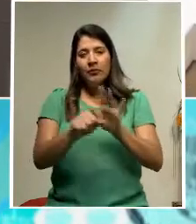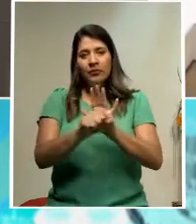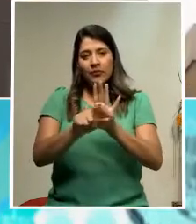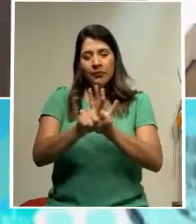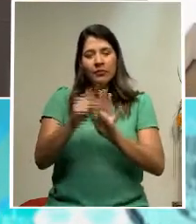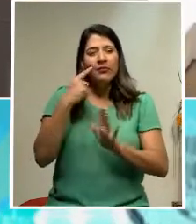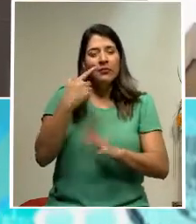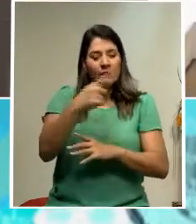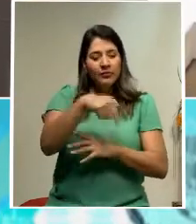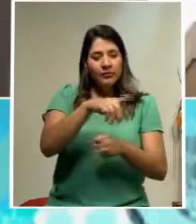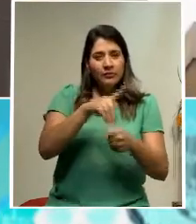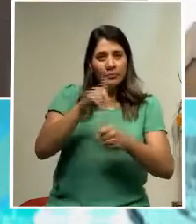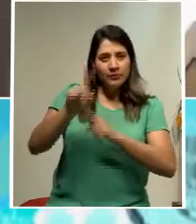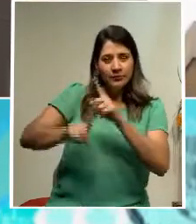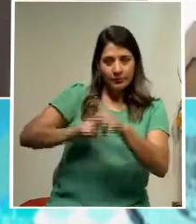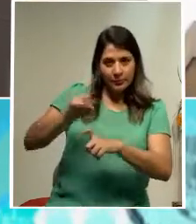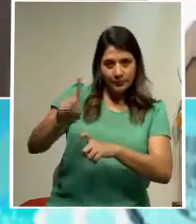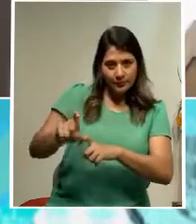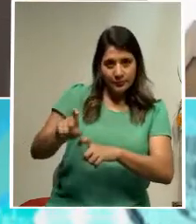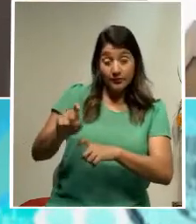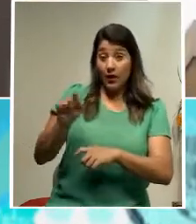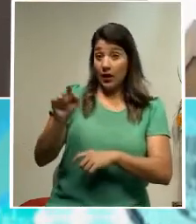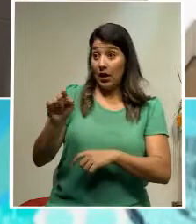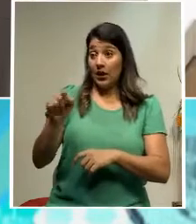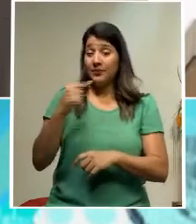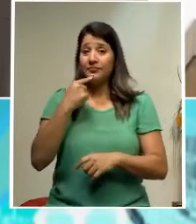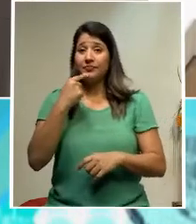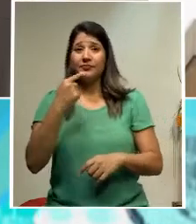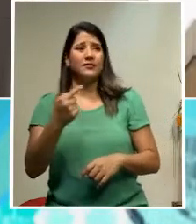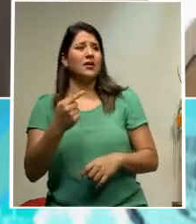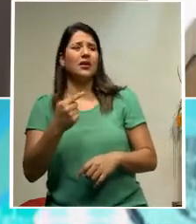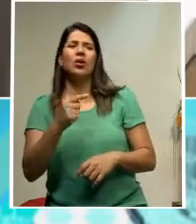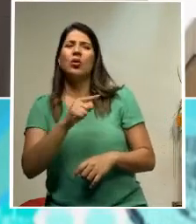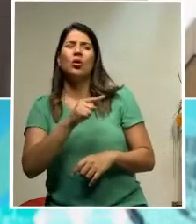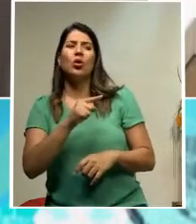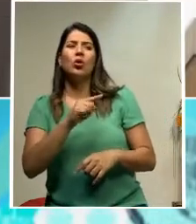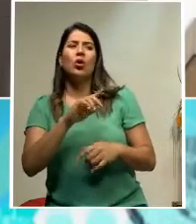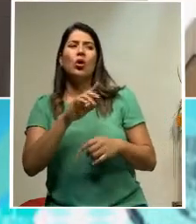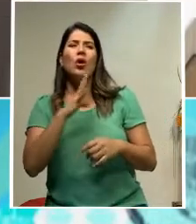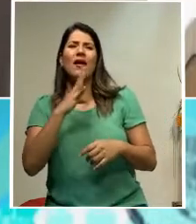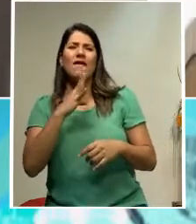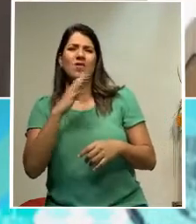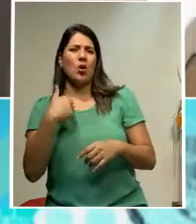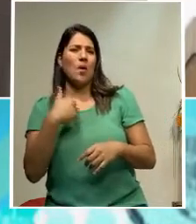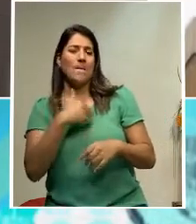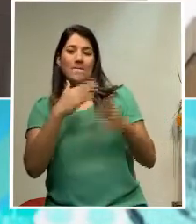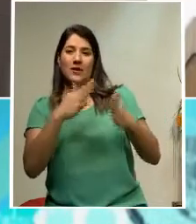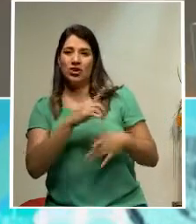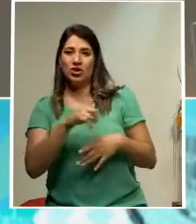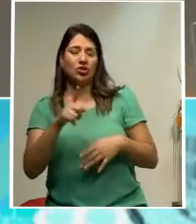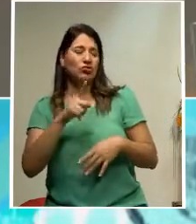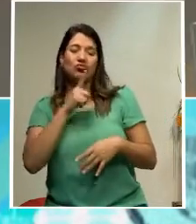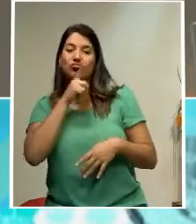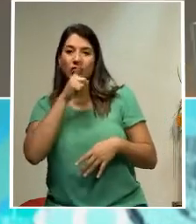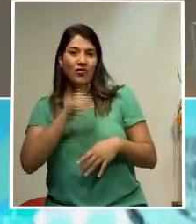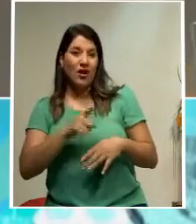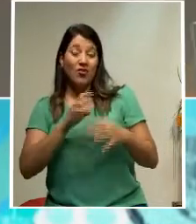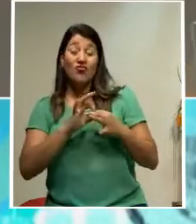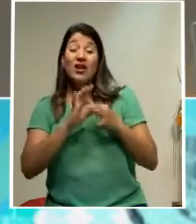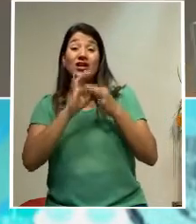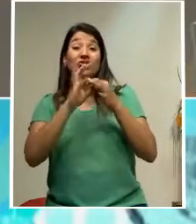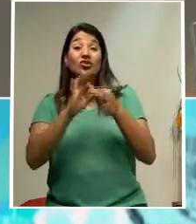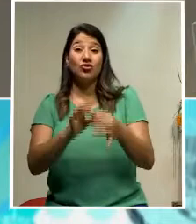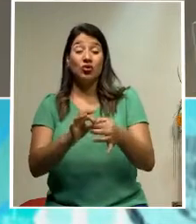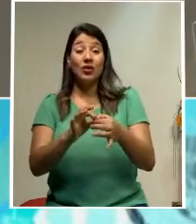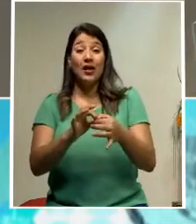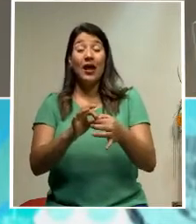también prácticamente desmintió al ministro de esta institución sobre lo que era el conocimiento